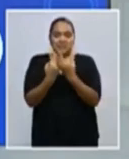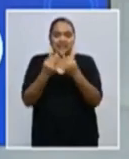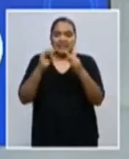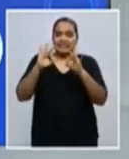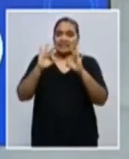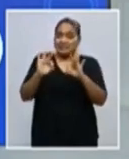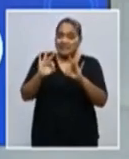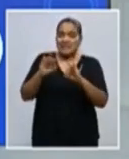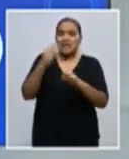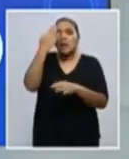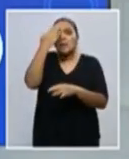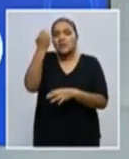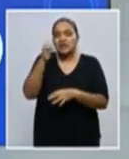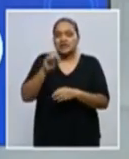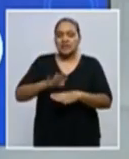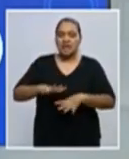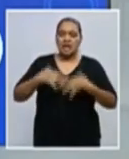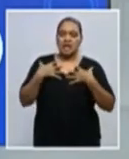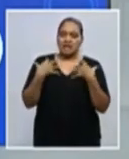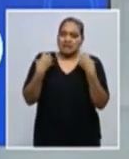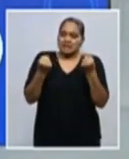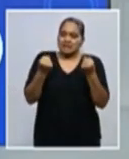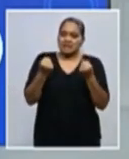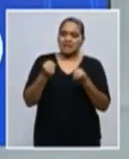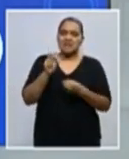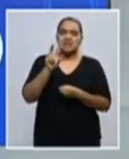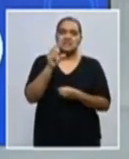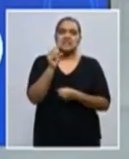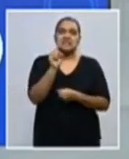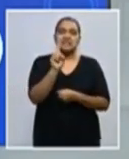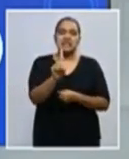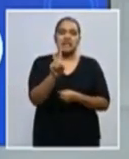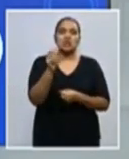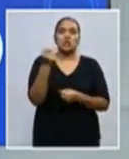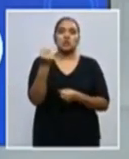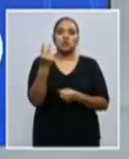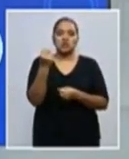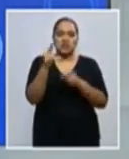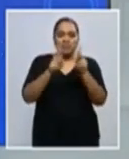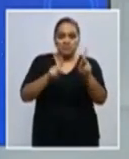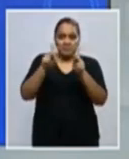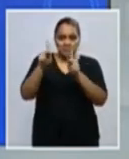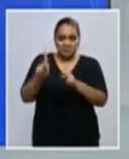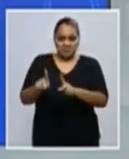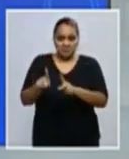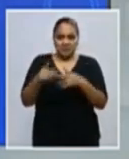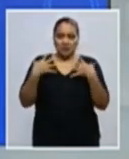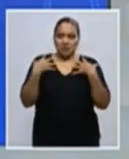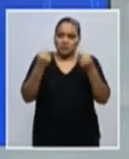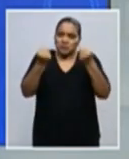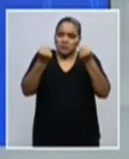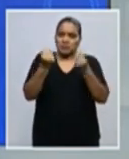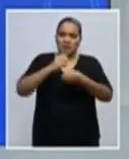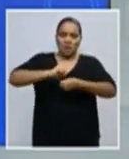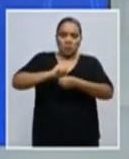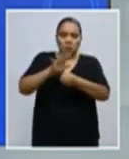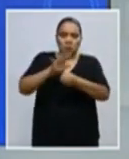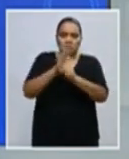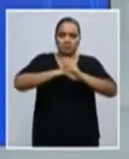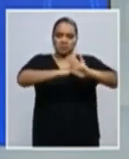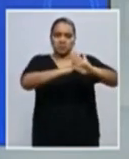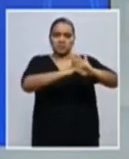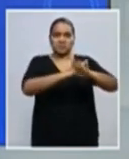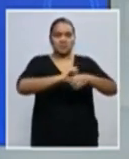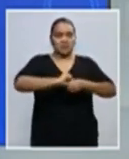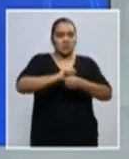ser un total de 112 personas que se han recuperado de coronavirus COVID-19. Y vemos